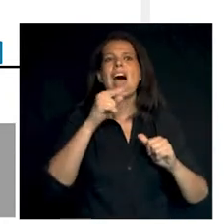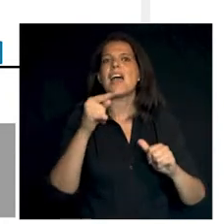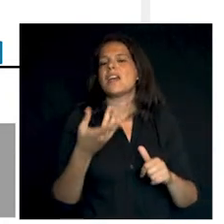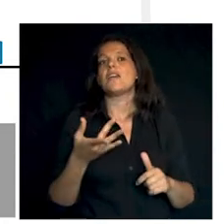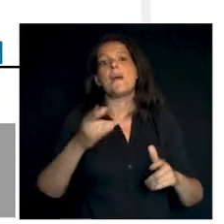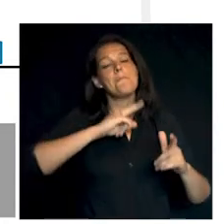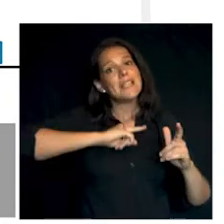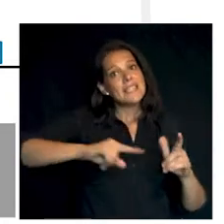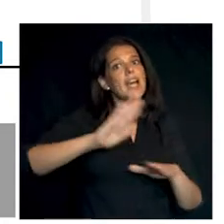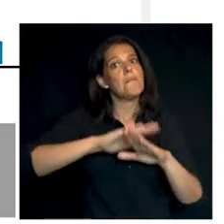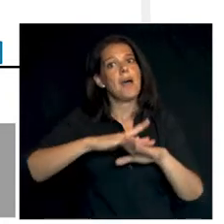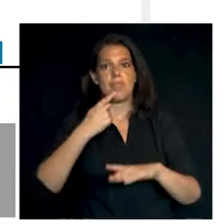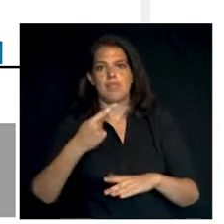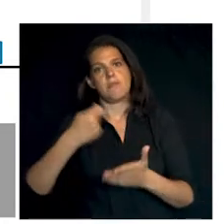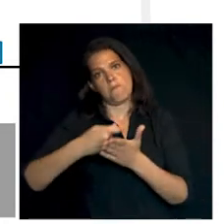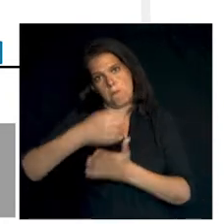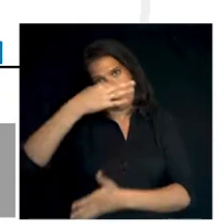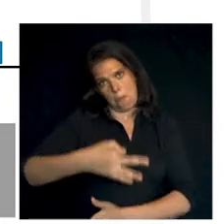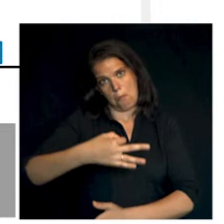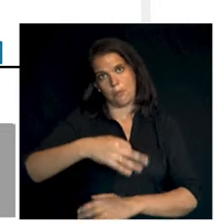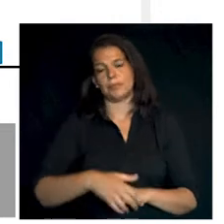mostrará un mensaje indicándolo.